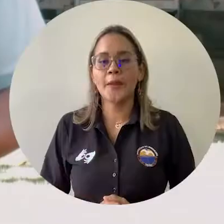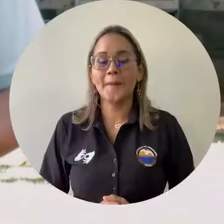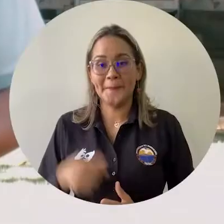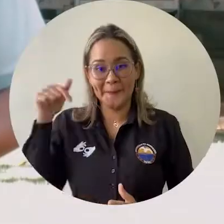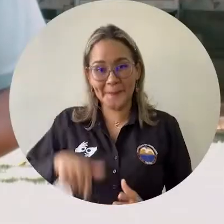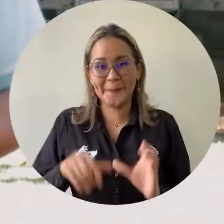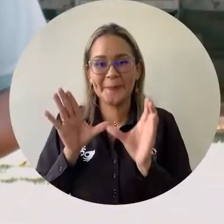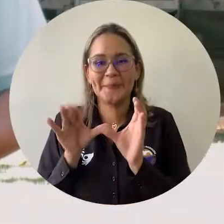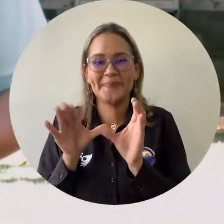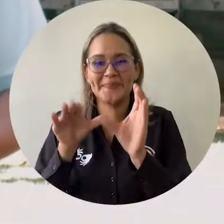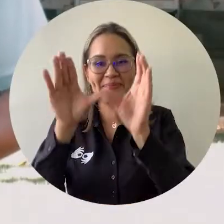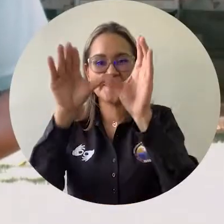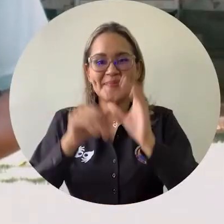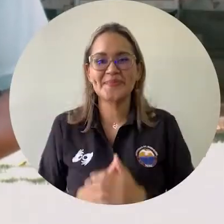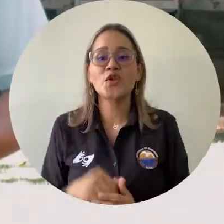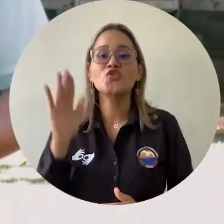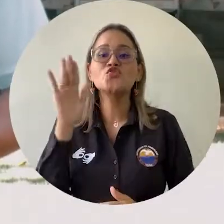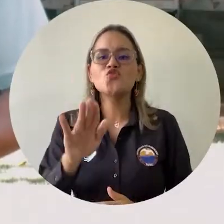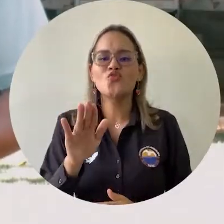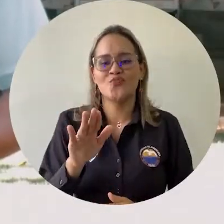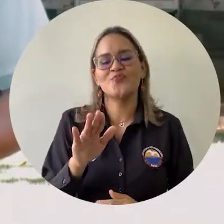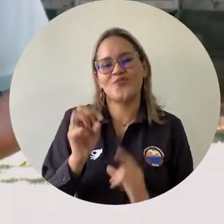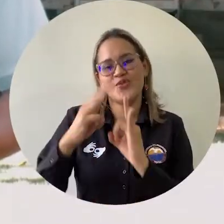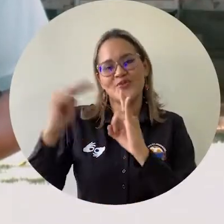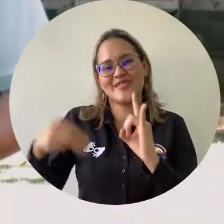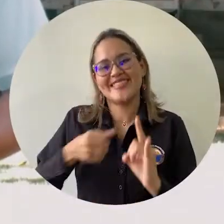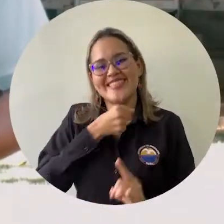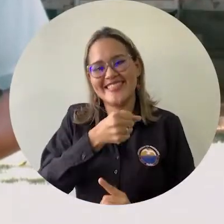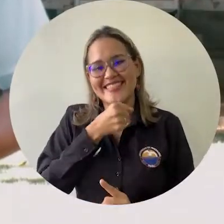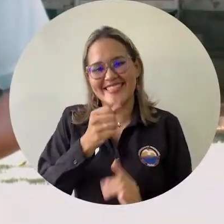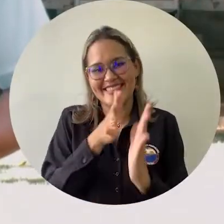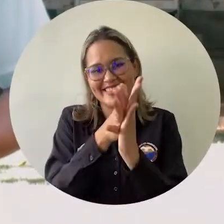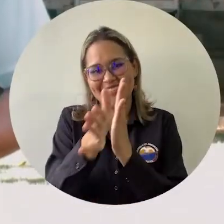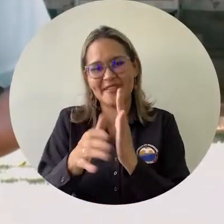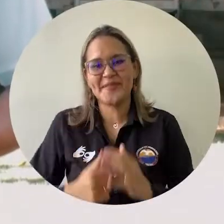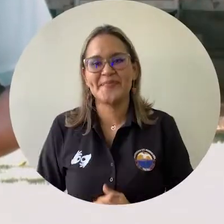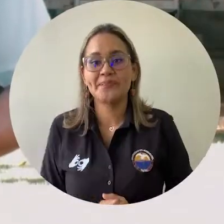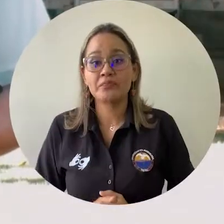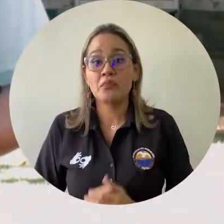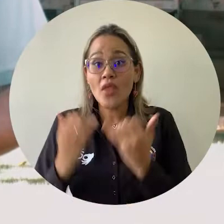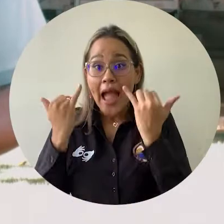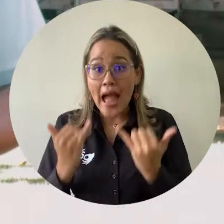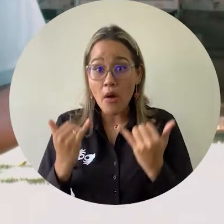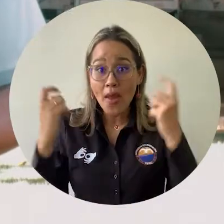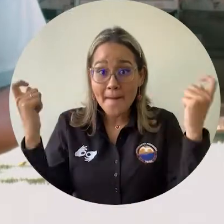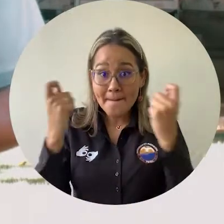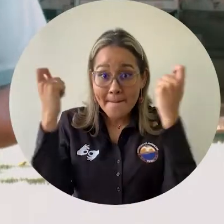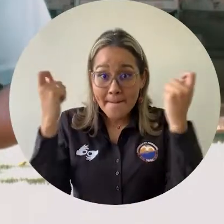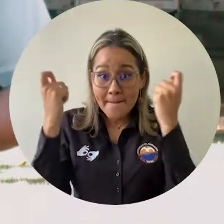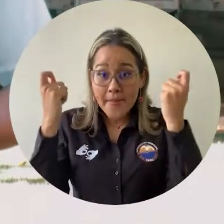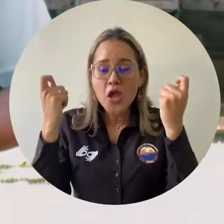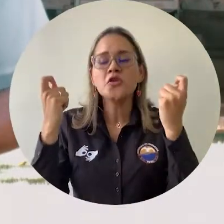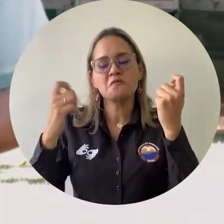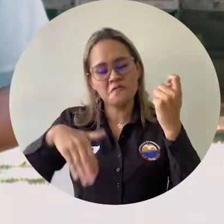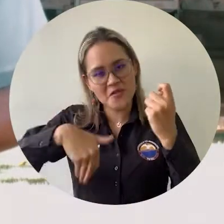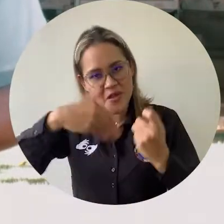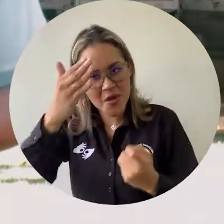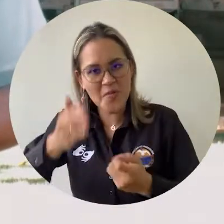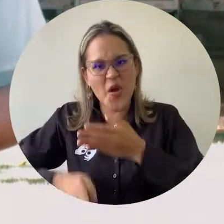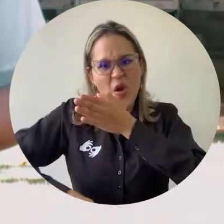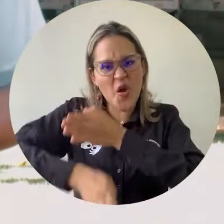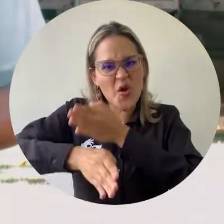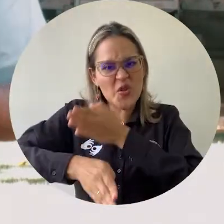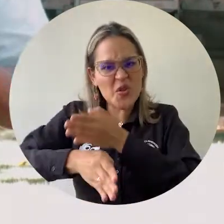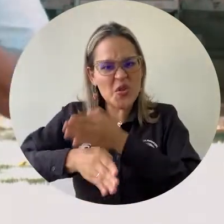Esto es el Campus TV, programa institucional de la Universidad del Magdalena. Vamos a una pausa y en segundos más